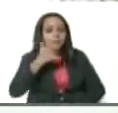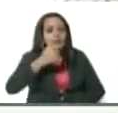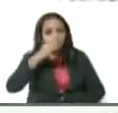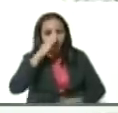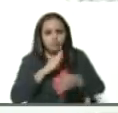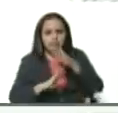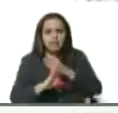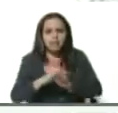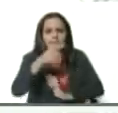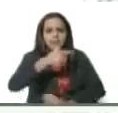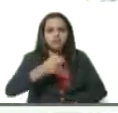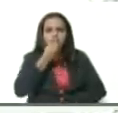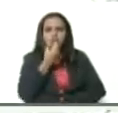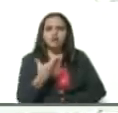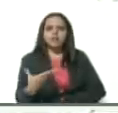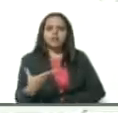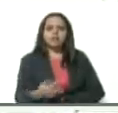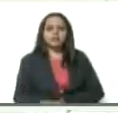gente buena.